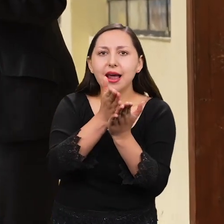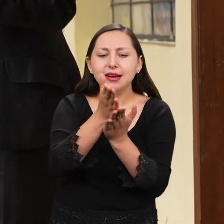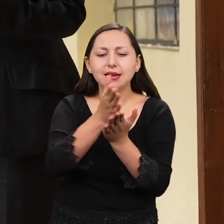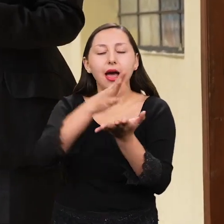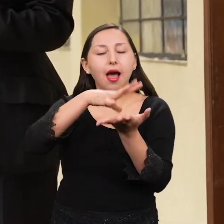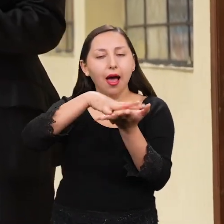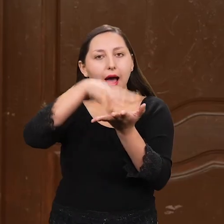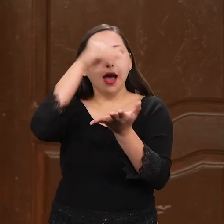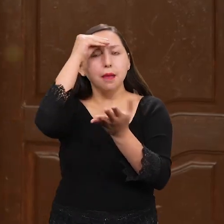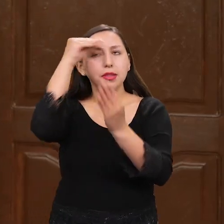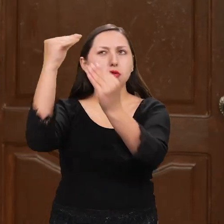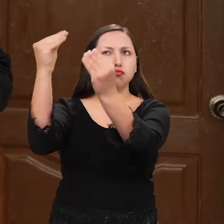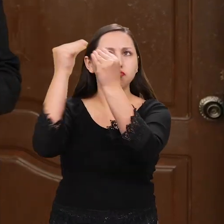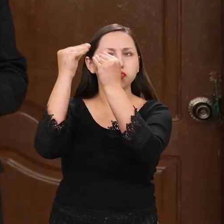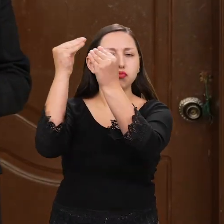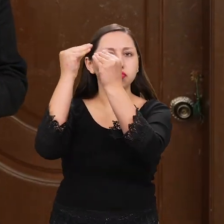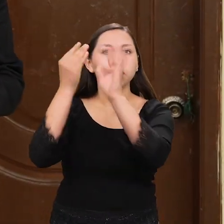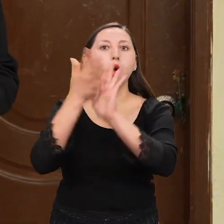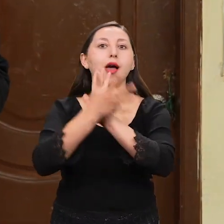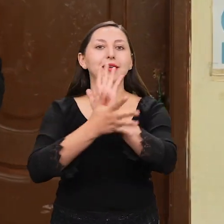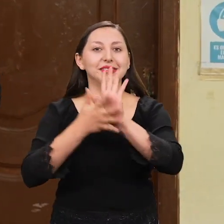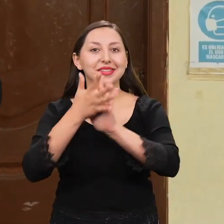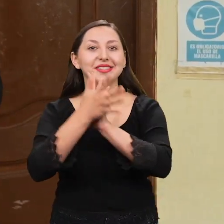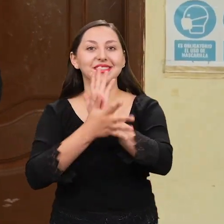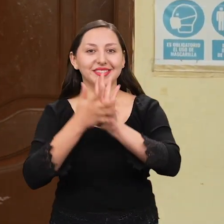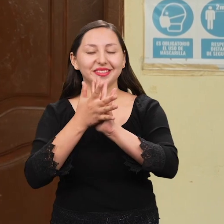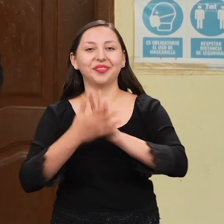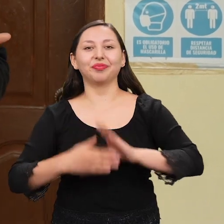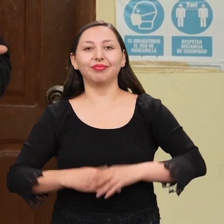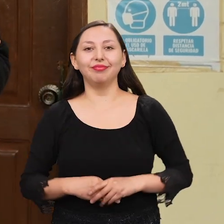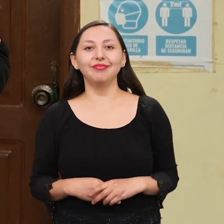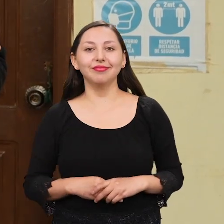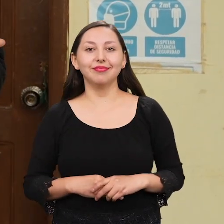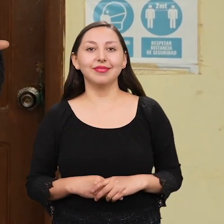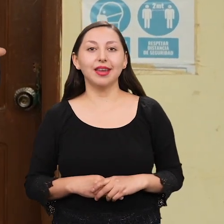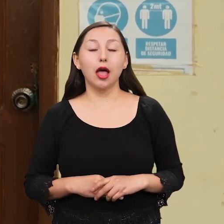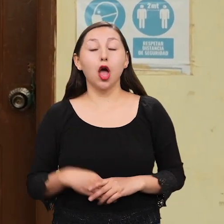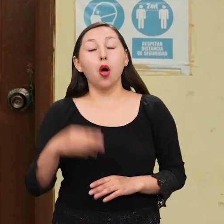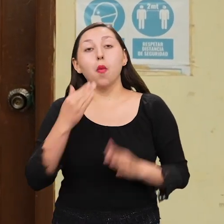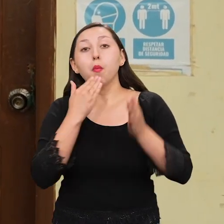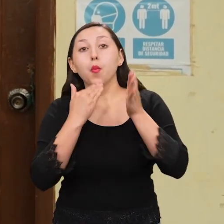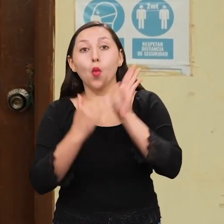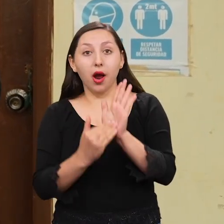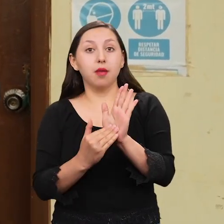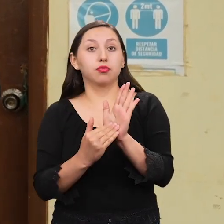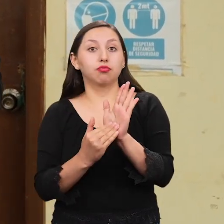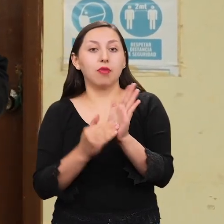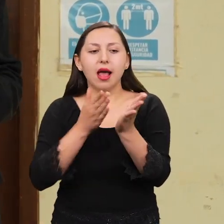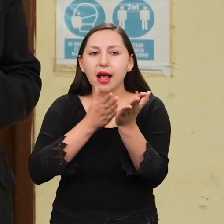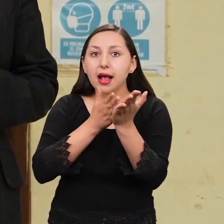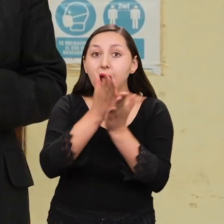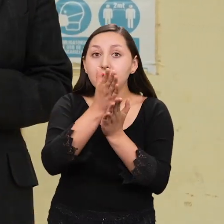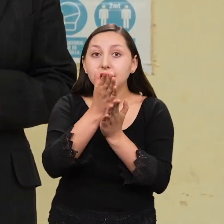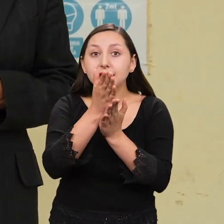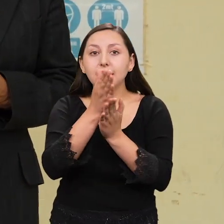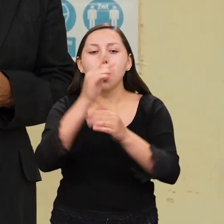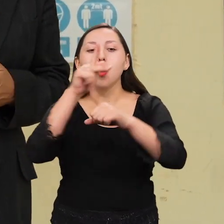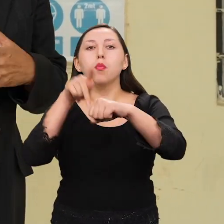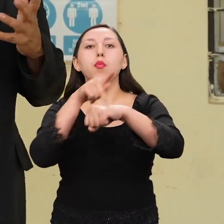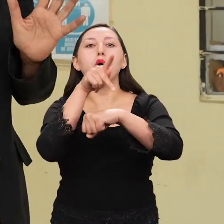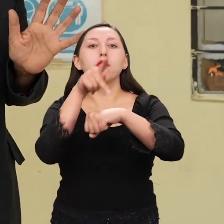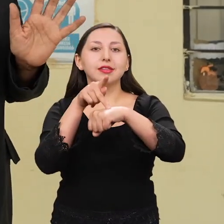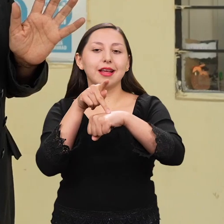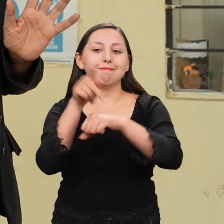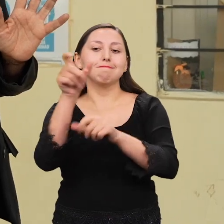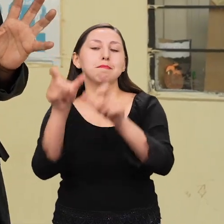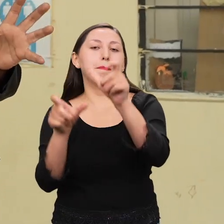lengua de señas? ¡Claro! Ahí te dan lengua de señas en cada universidad, cuando sigues una especialidad para trabajar con personas con discapacidad.